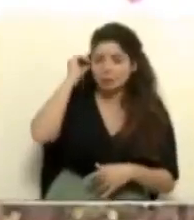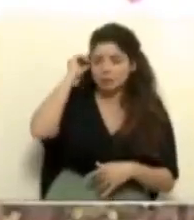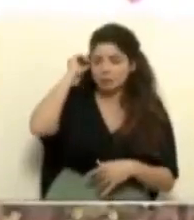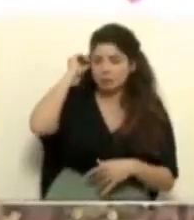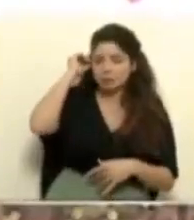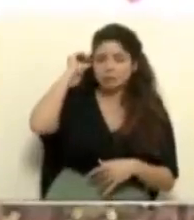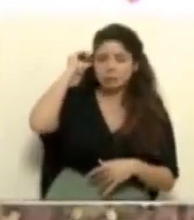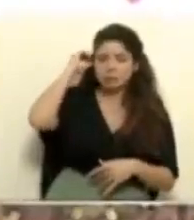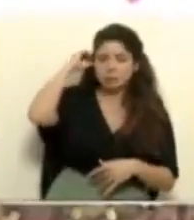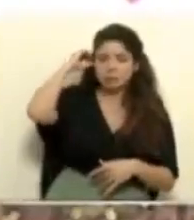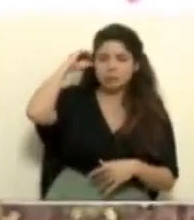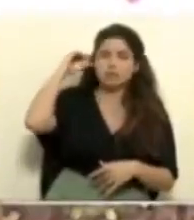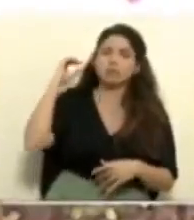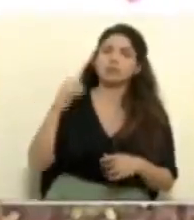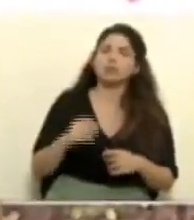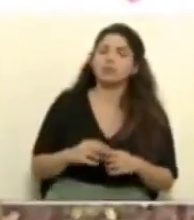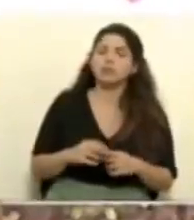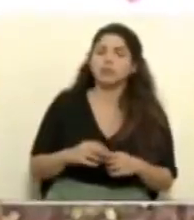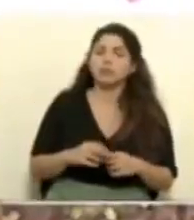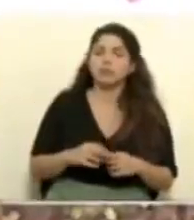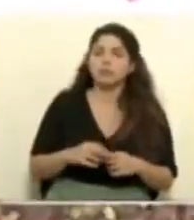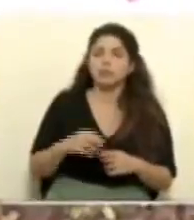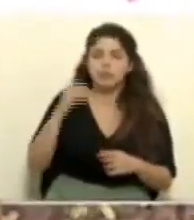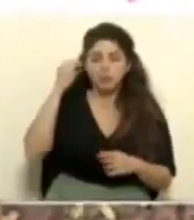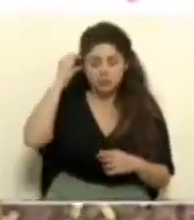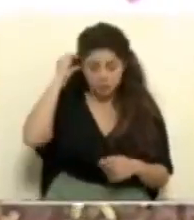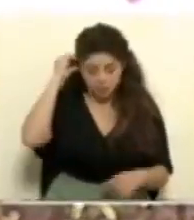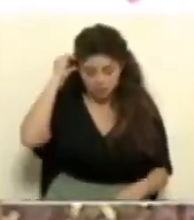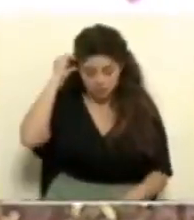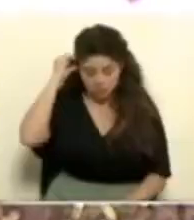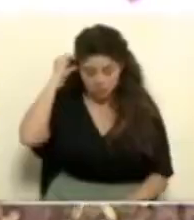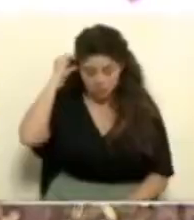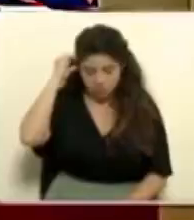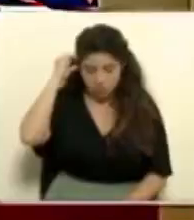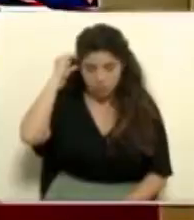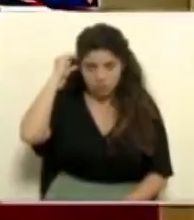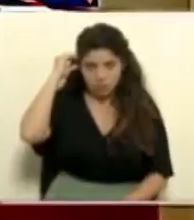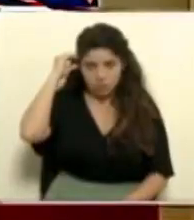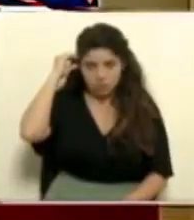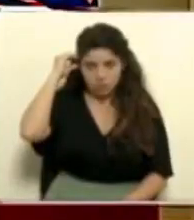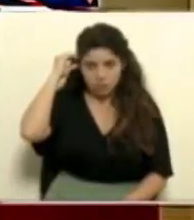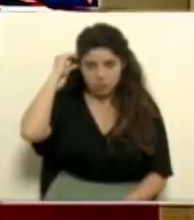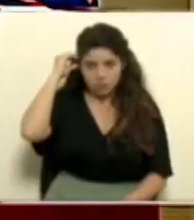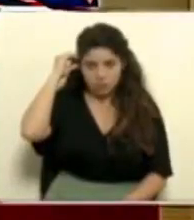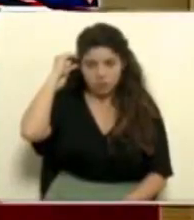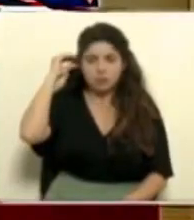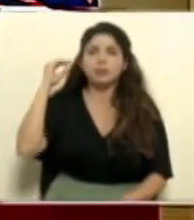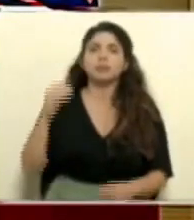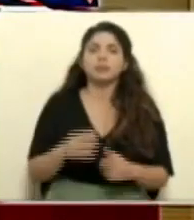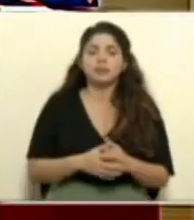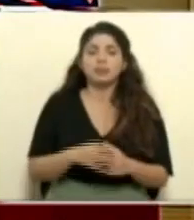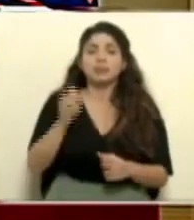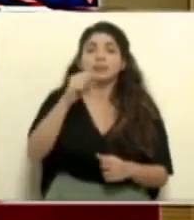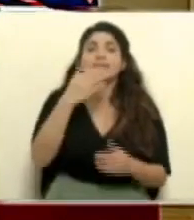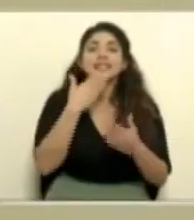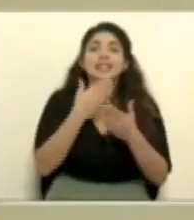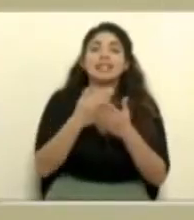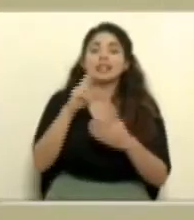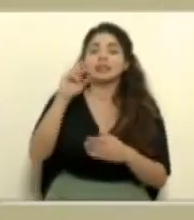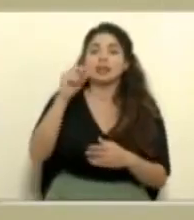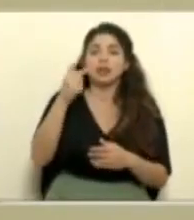evitar caer en este tipo de timos Gracias Roger escuchamos al ministro Salas Sí, muchas gracias Roger